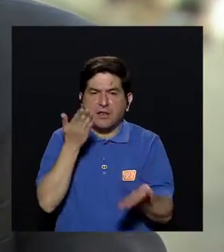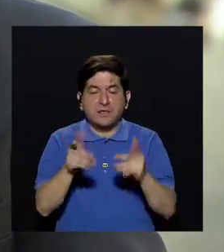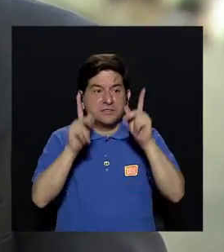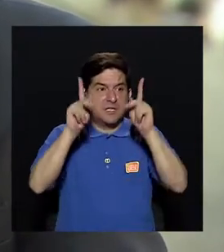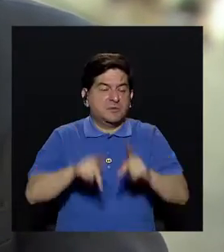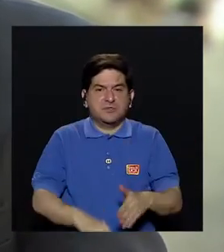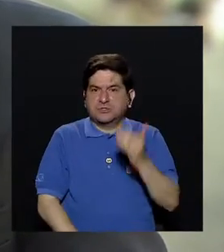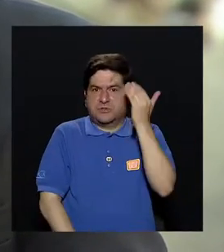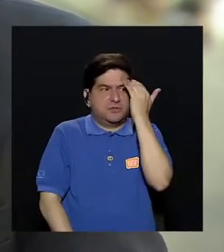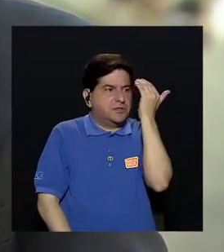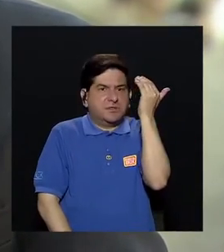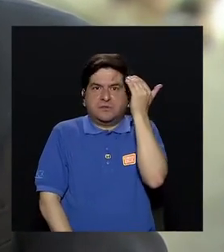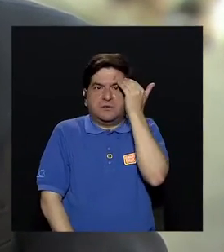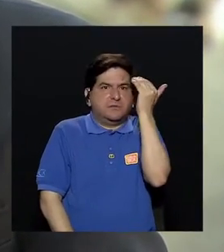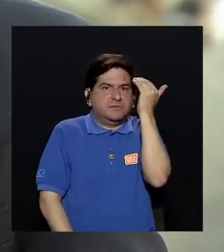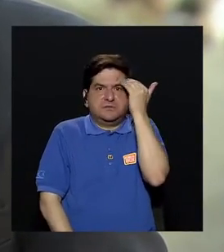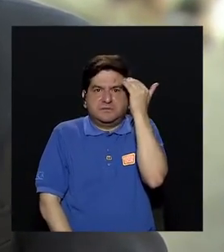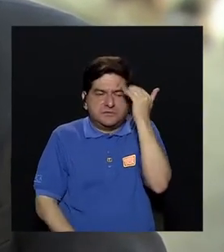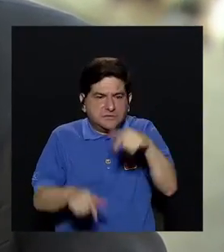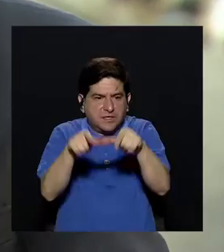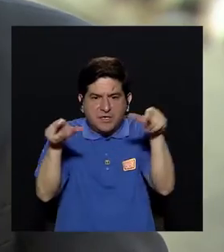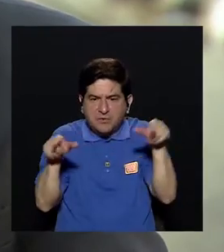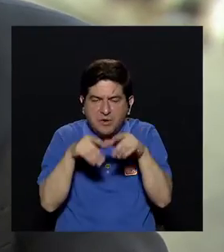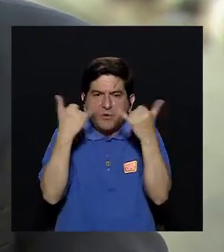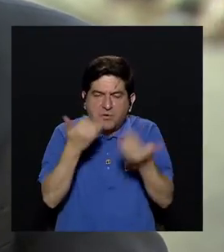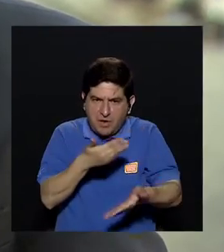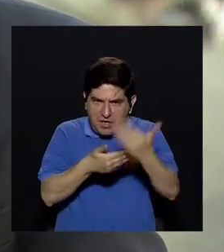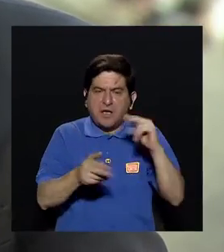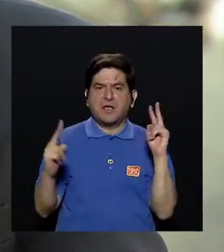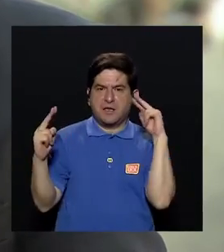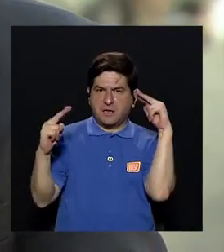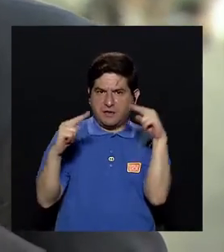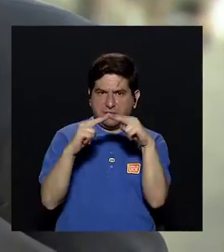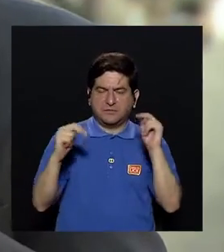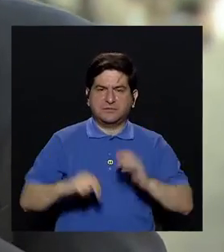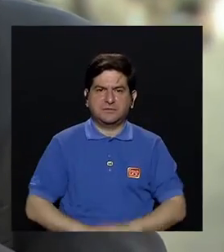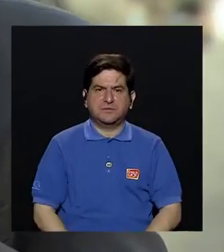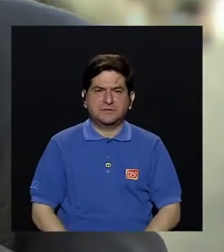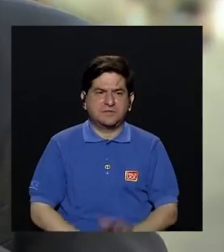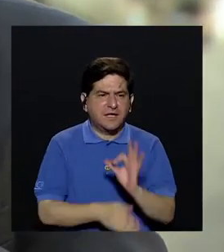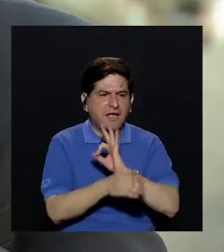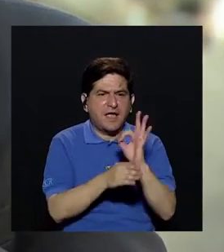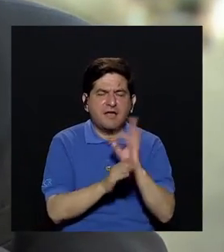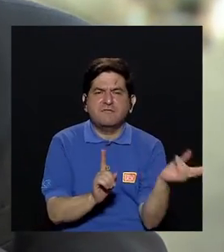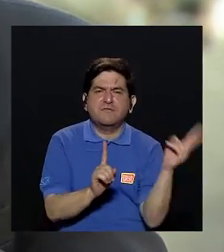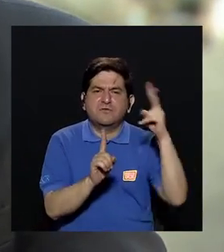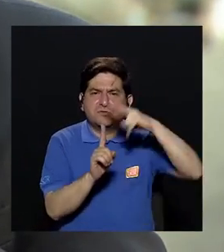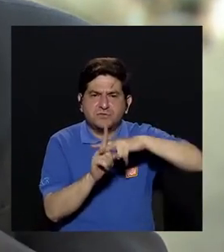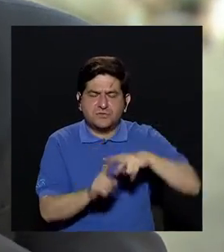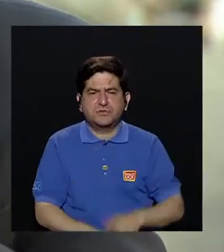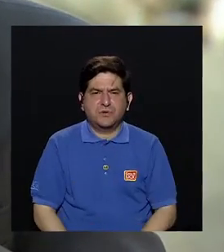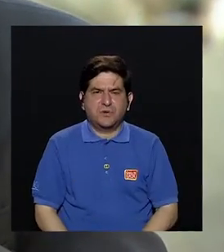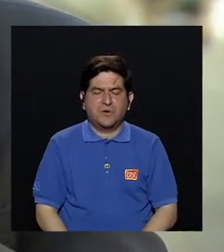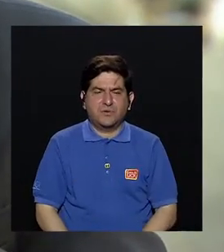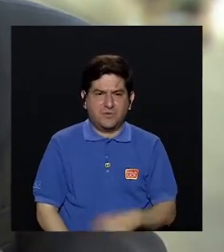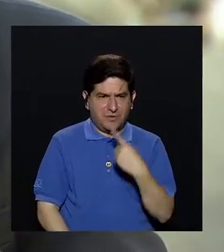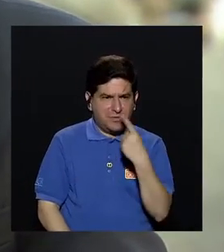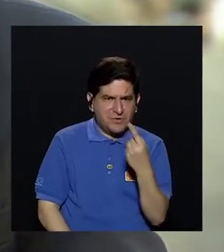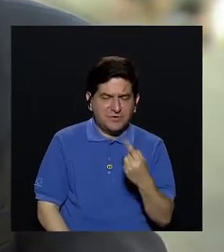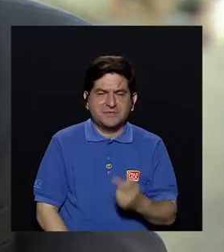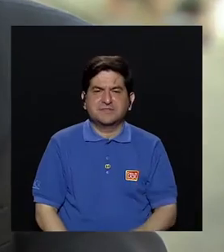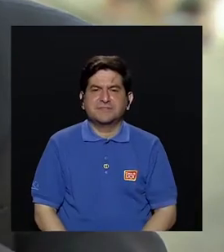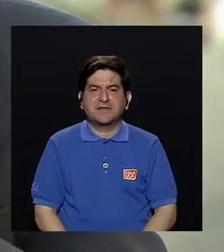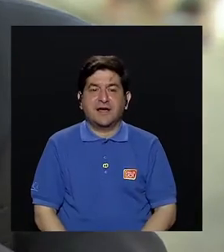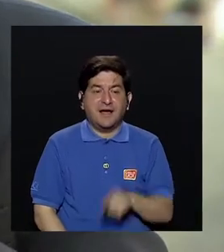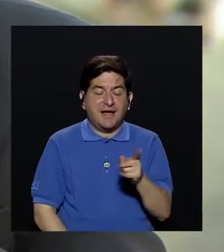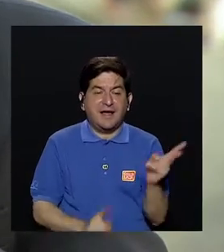desorientarse en lugares conocidos. En el caso de las funciones ejecutivas, como la palabra lo dice,